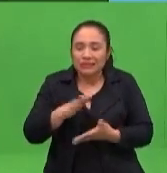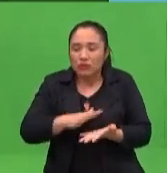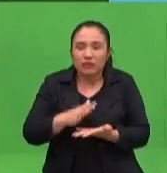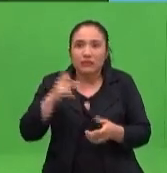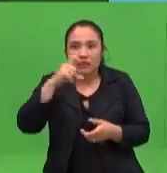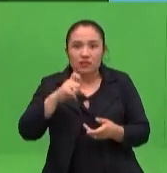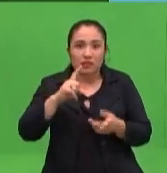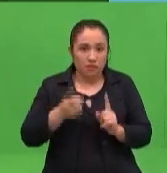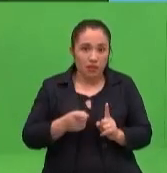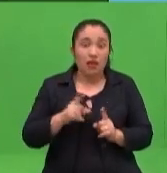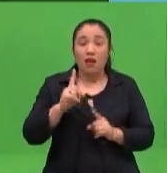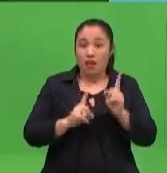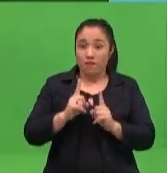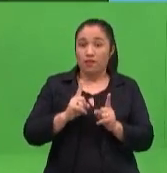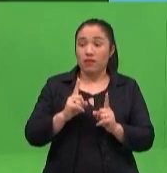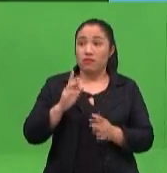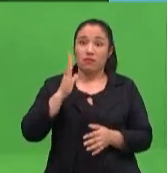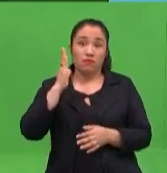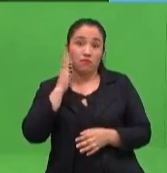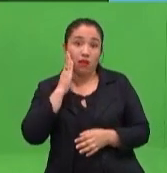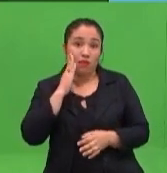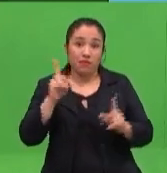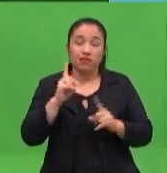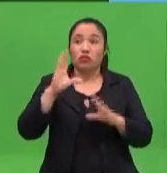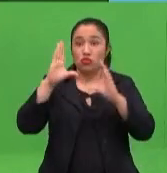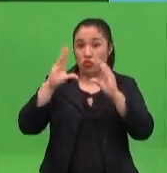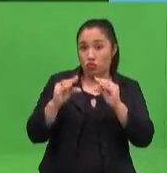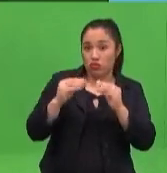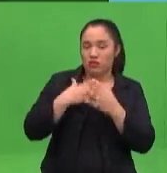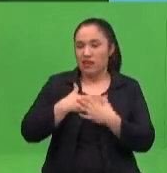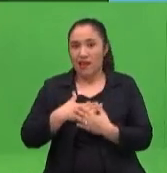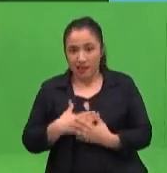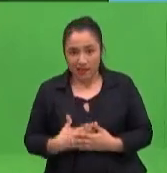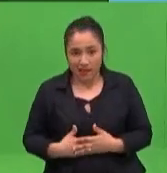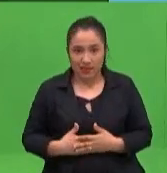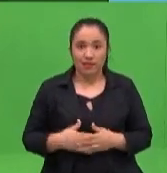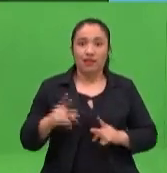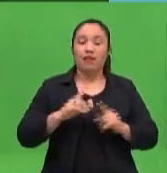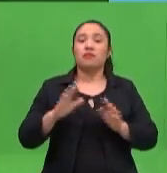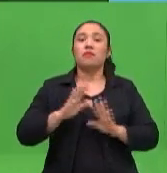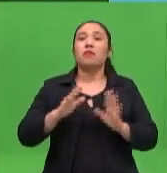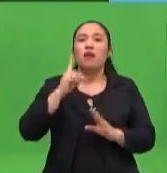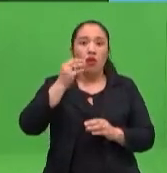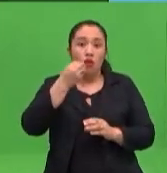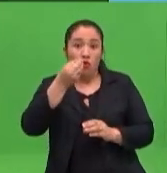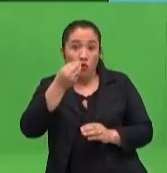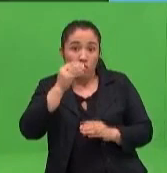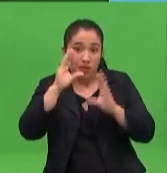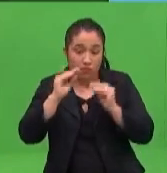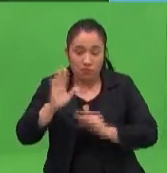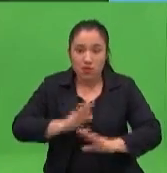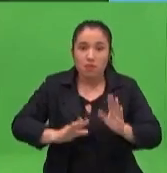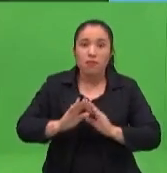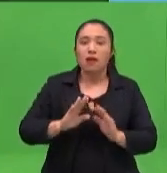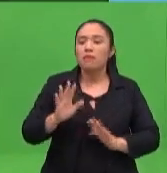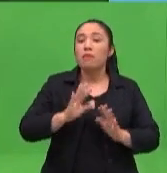preparando la cena, juntando los tomates que me tiene que pasar para hacer la pizza y tengo dos tomates